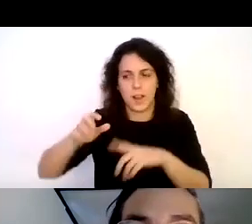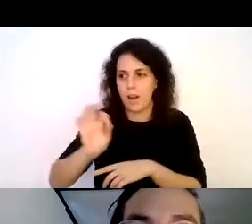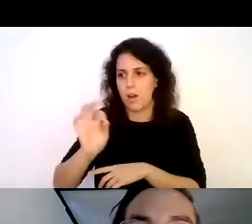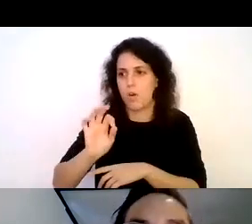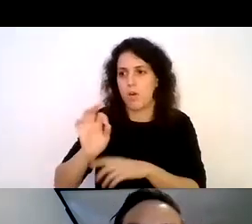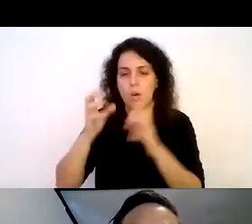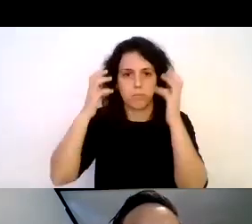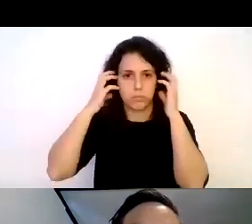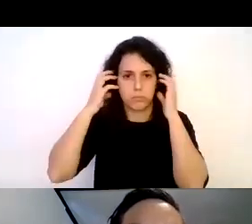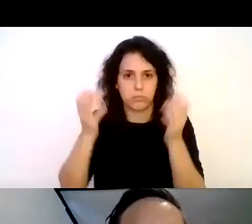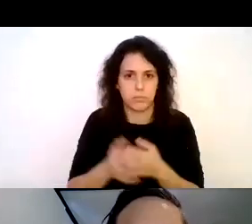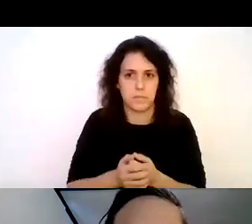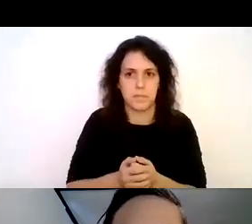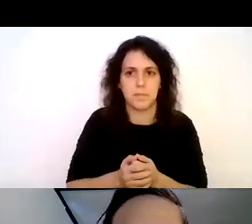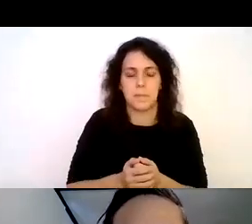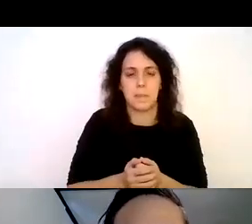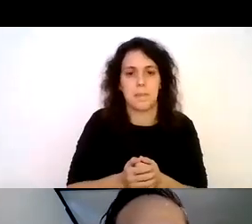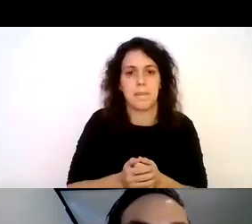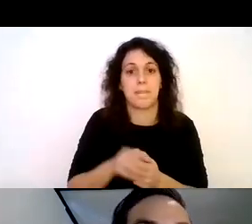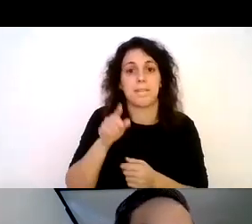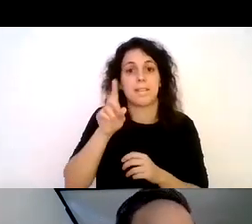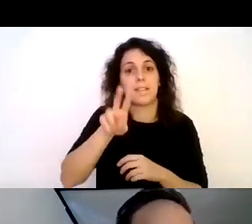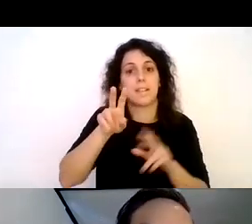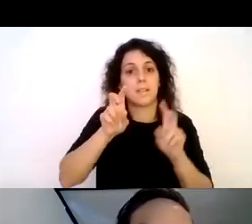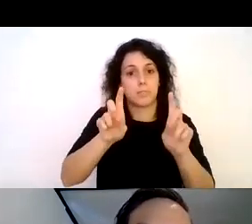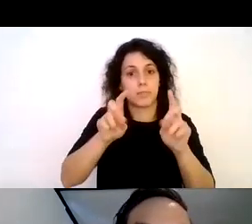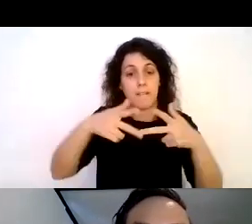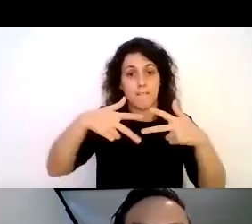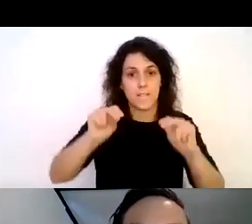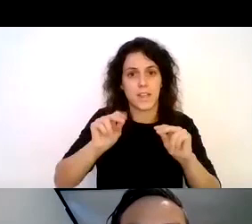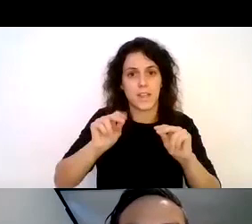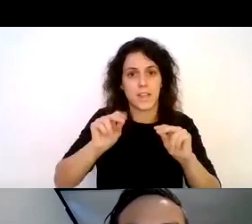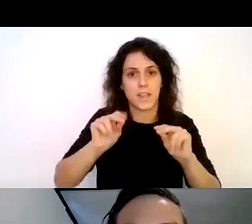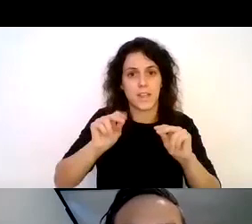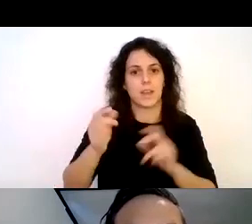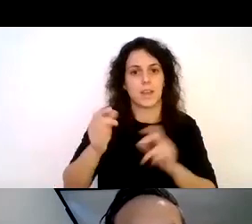audífonos bueno luego de esta lección partimos las actividades